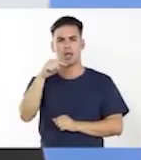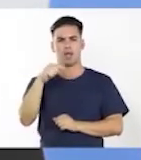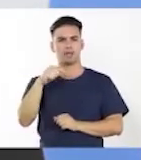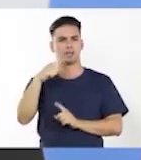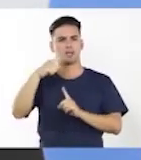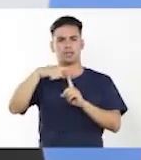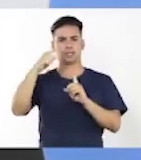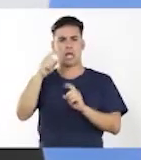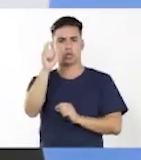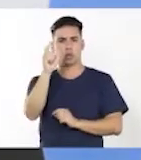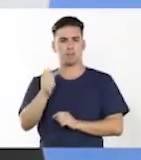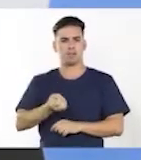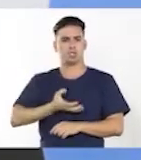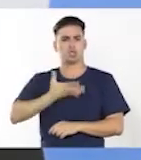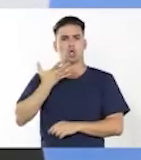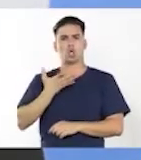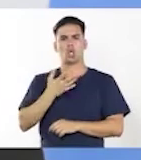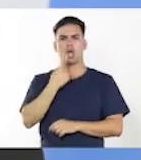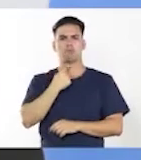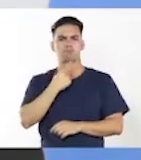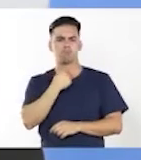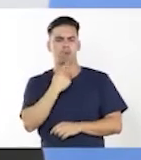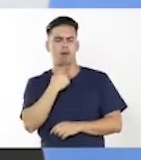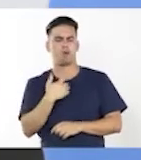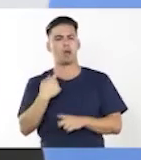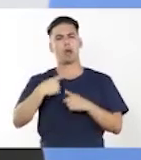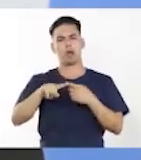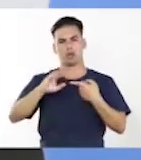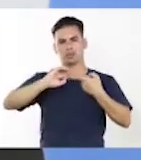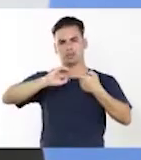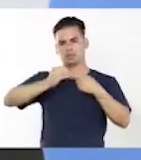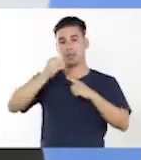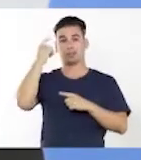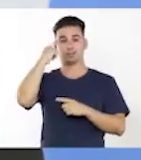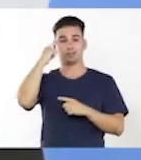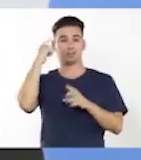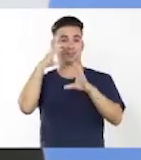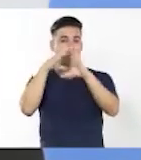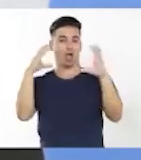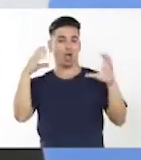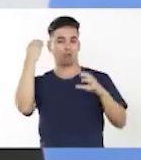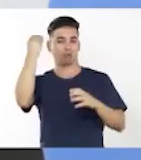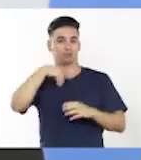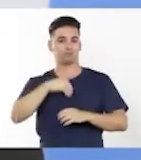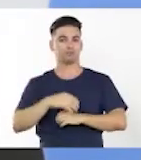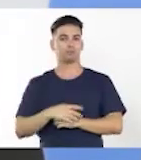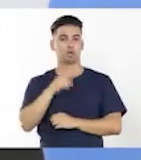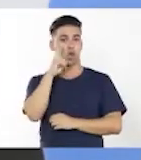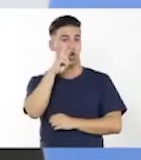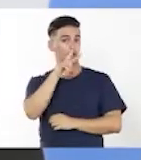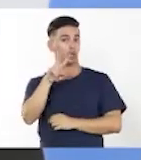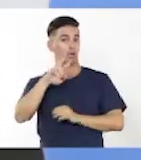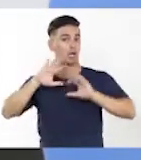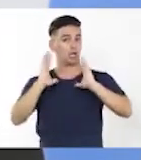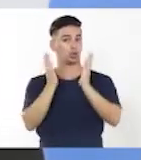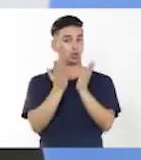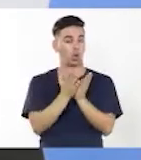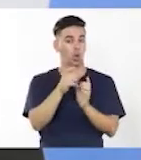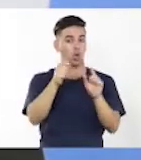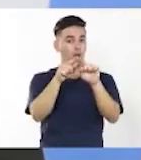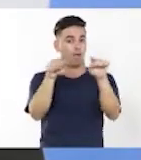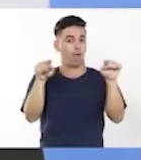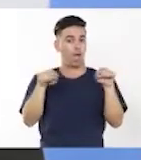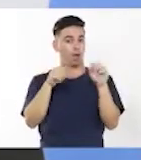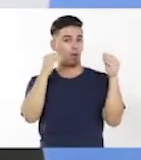personajes ridículos, de absurdas actuaciones y a otros simpáticos y sabios. Observa todo esto cuando en tu aula